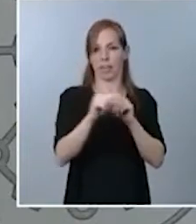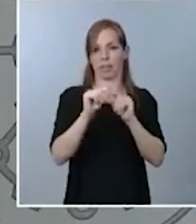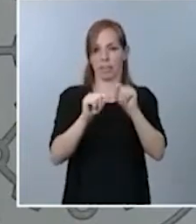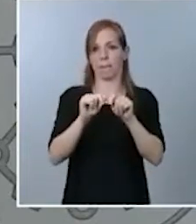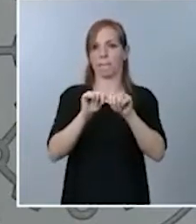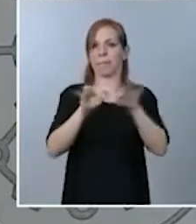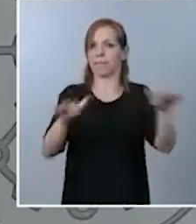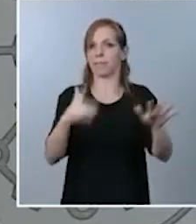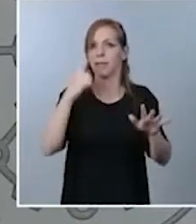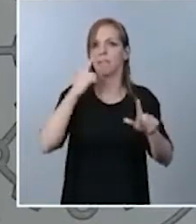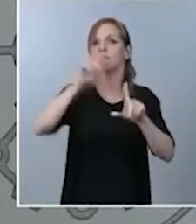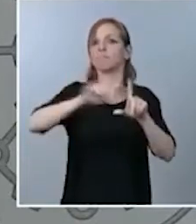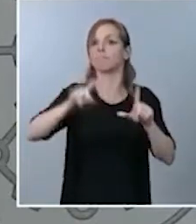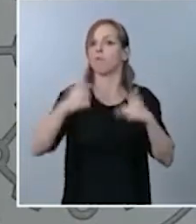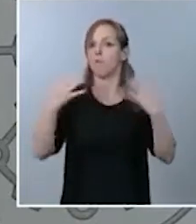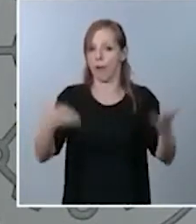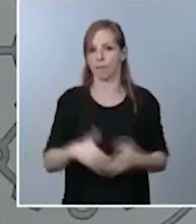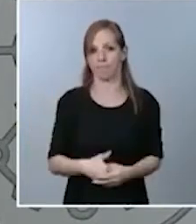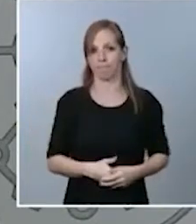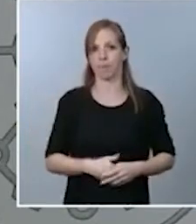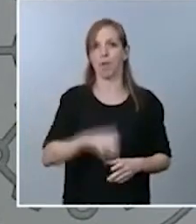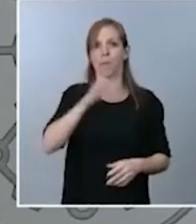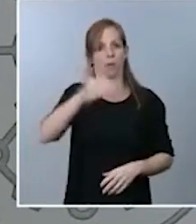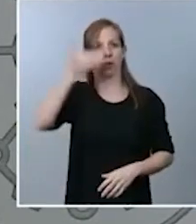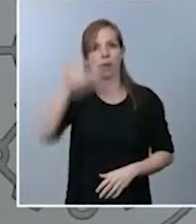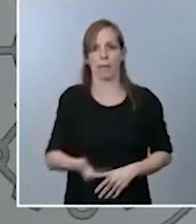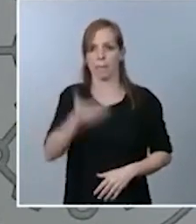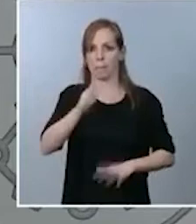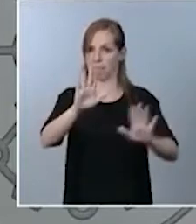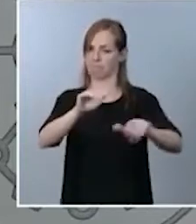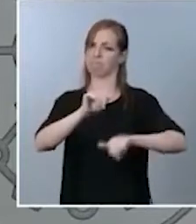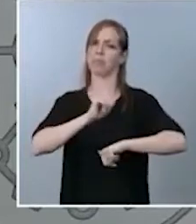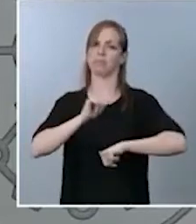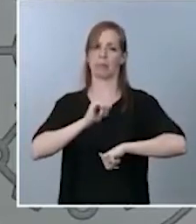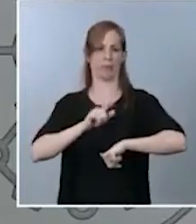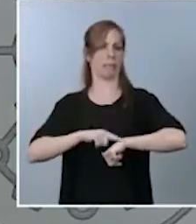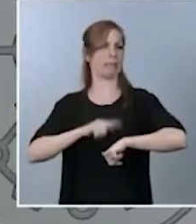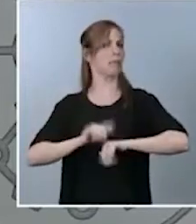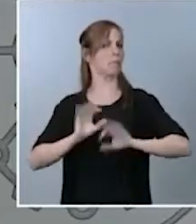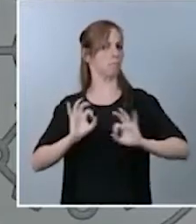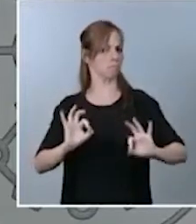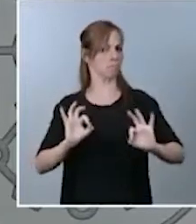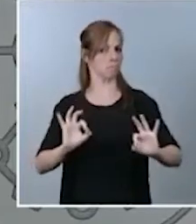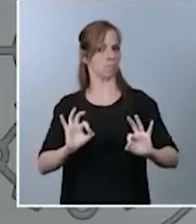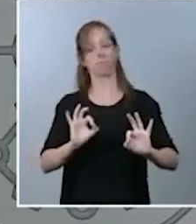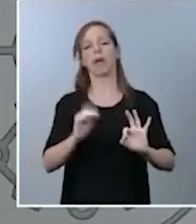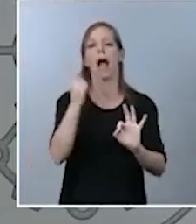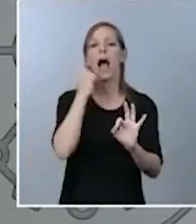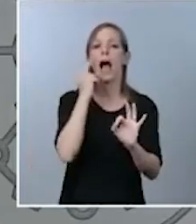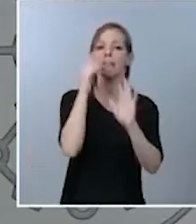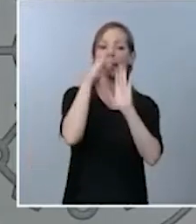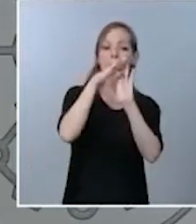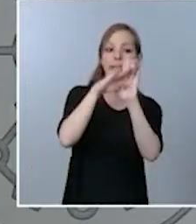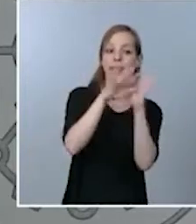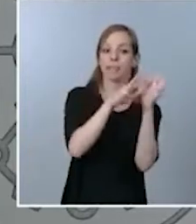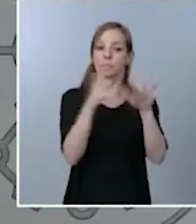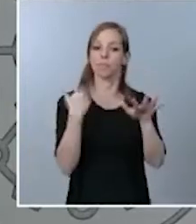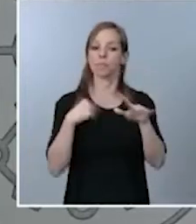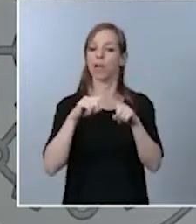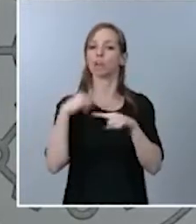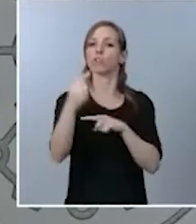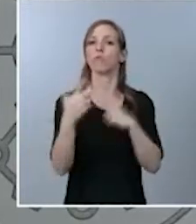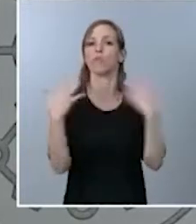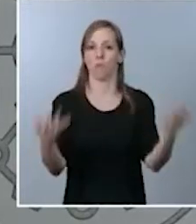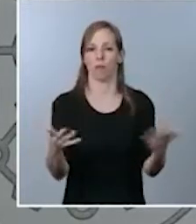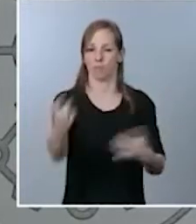Por ello, es importante esperar este tiempo prudente para ver el efecto de estas medidas que, como saben, y el Ministro de Sanidad